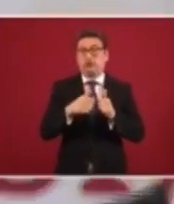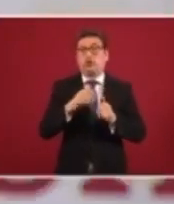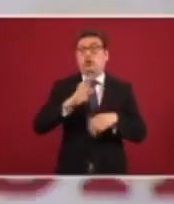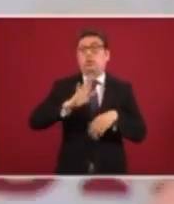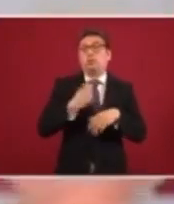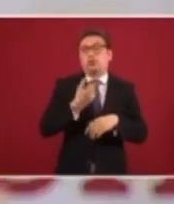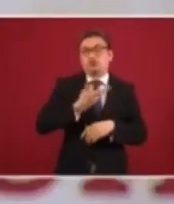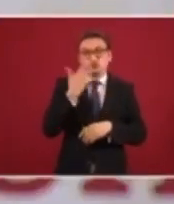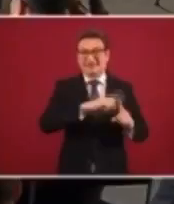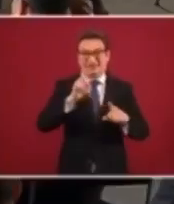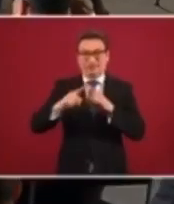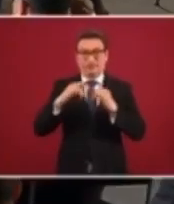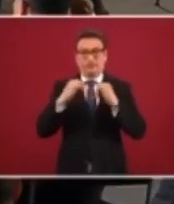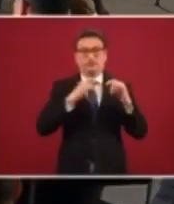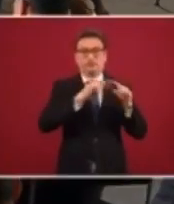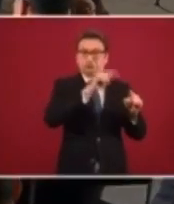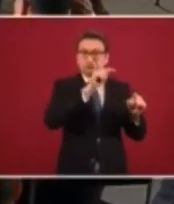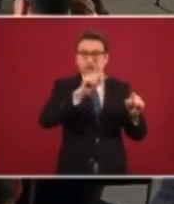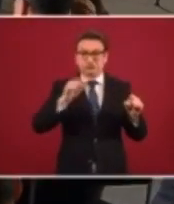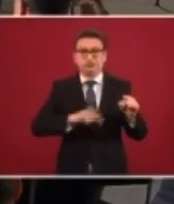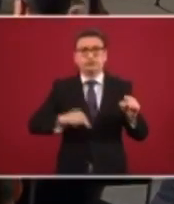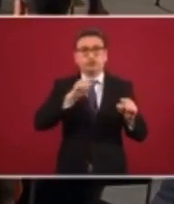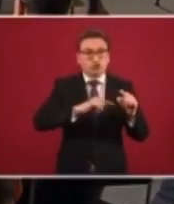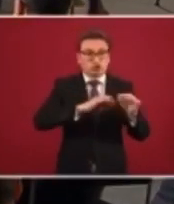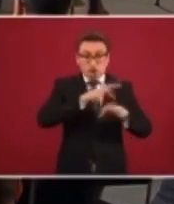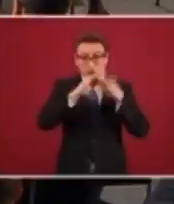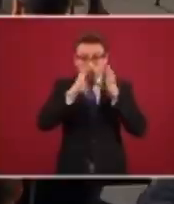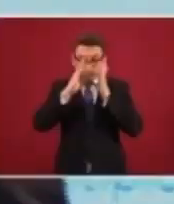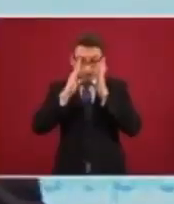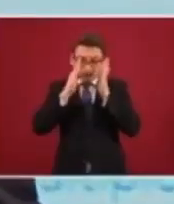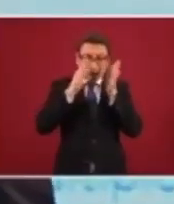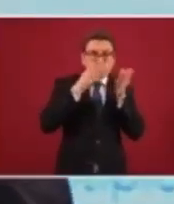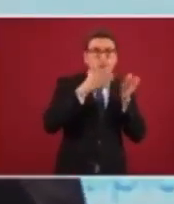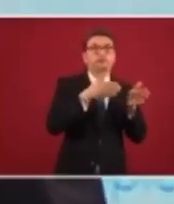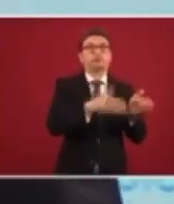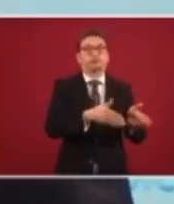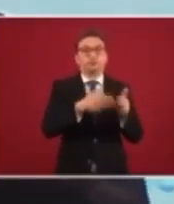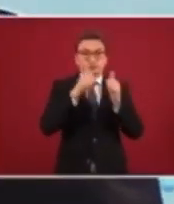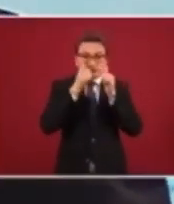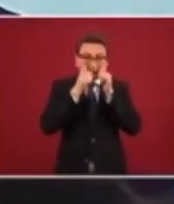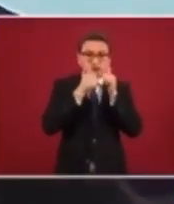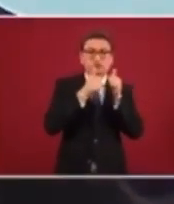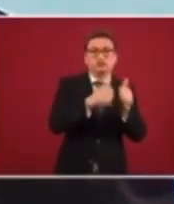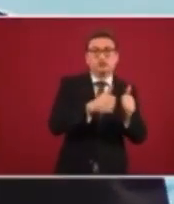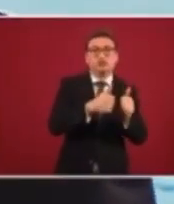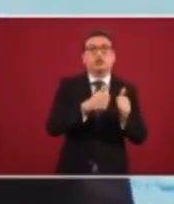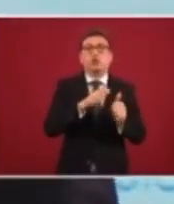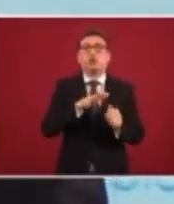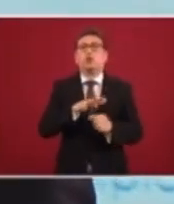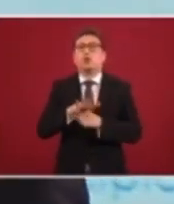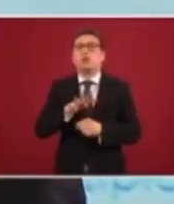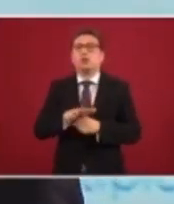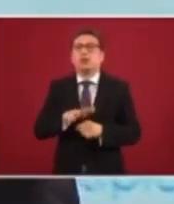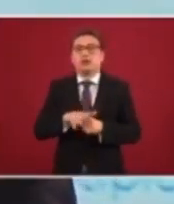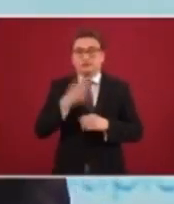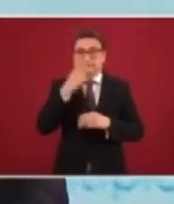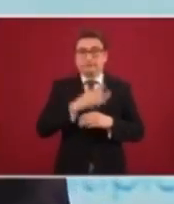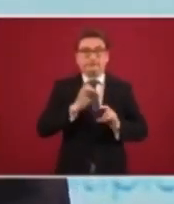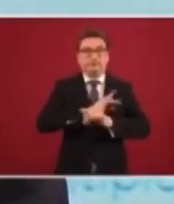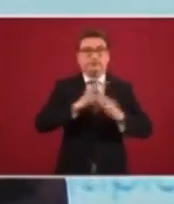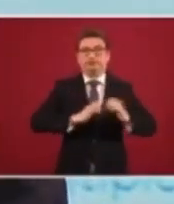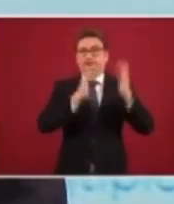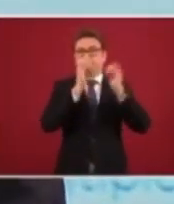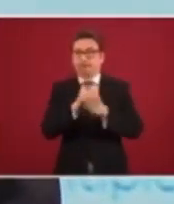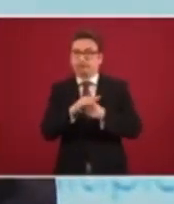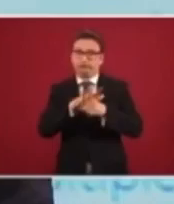instituciones del sector público se concentran o enfocan su atención a atender la emergencia del COVID